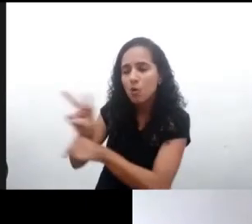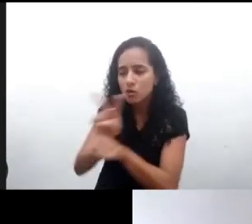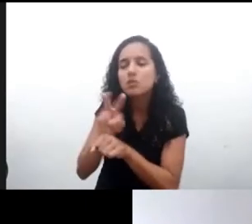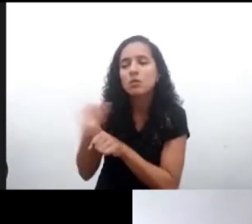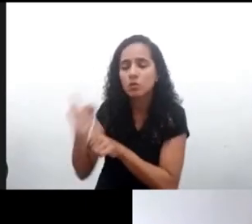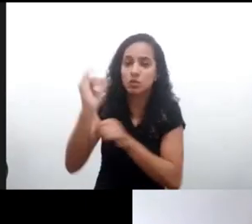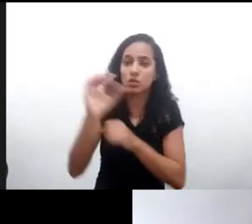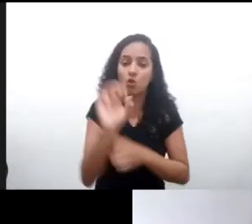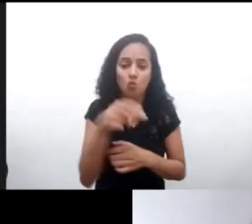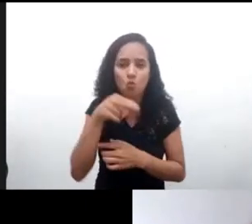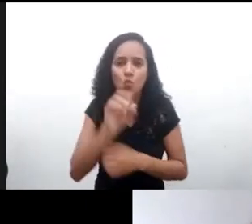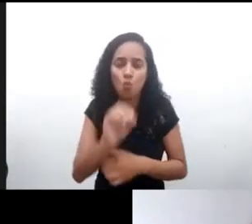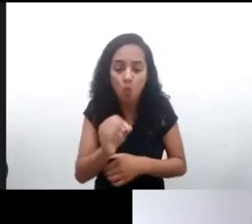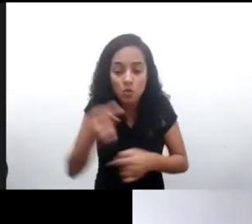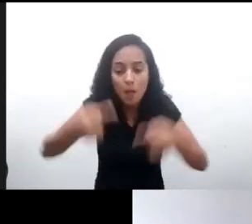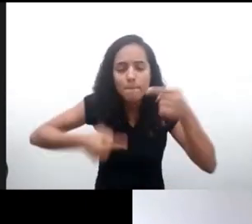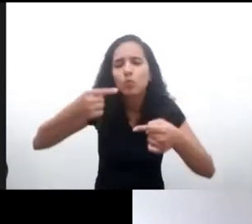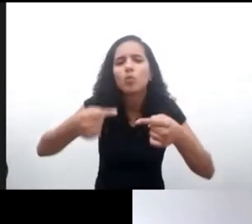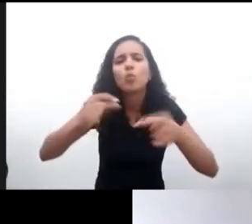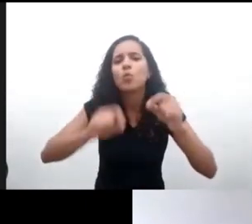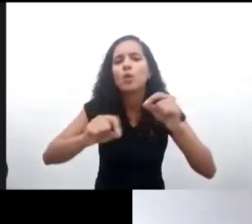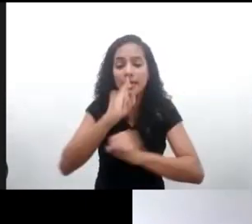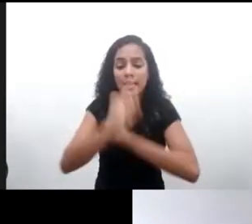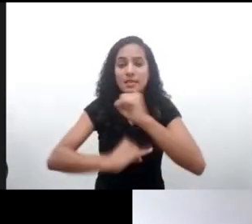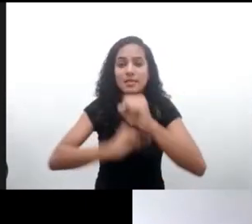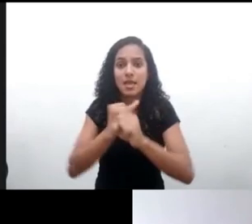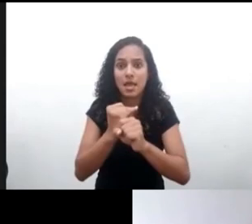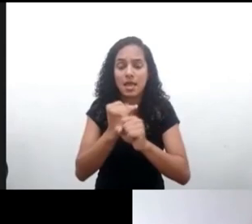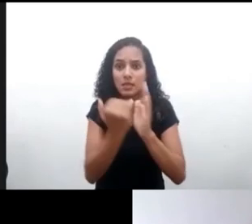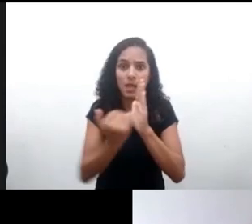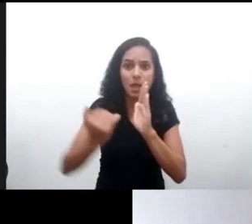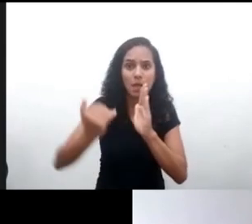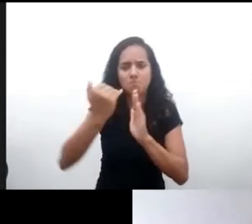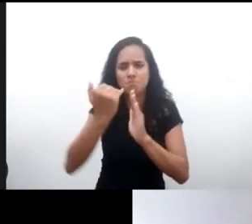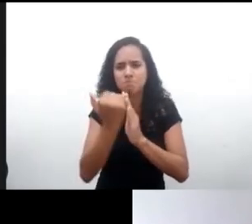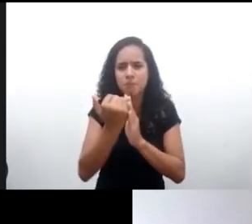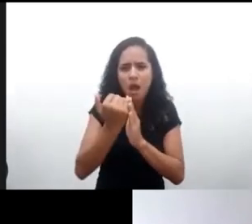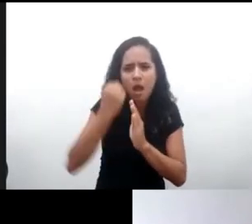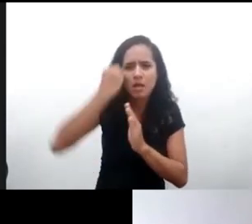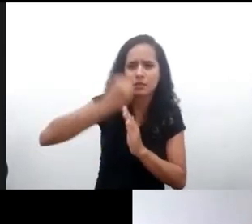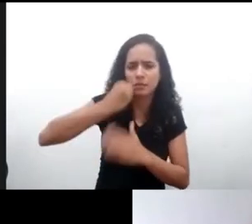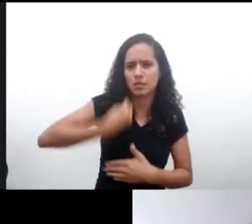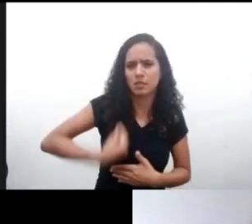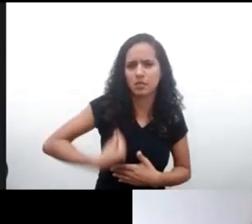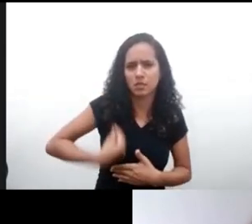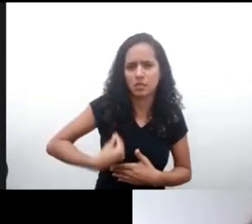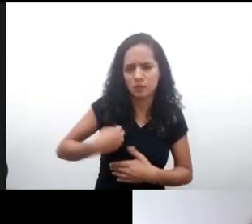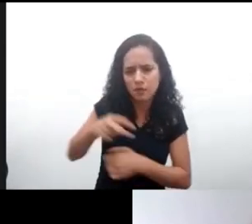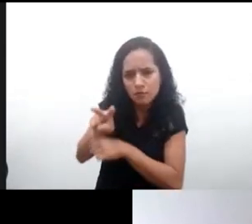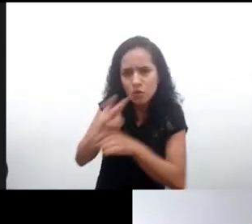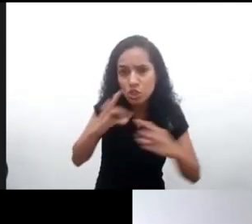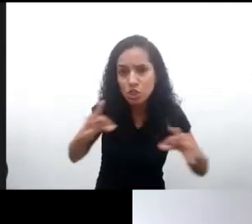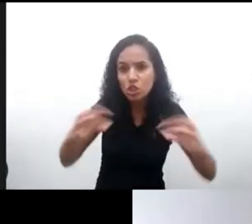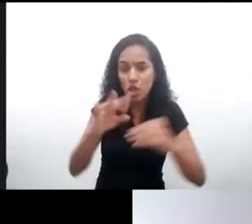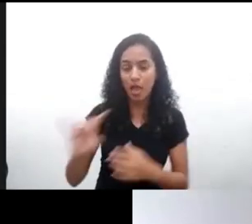ONU y muchos expertos discuten cómo la internet potencia derechos y expande la experiencia de vida